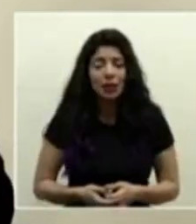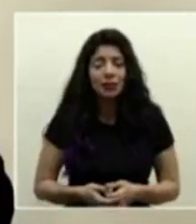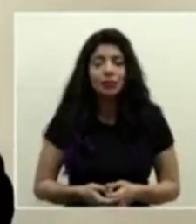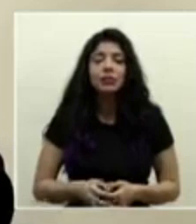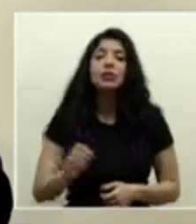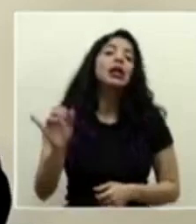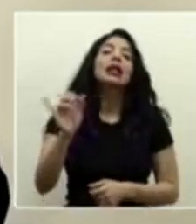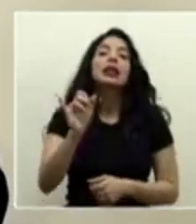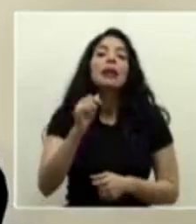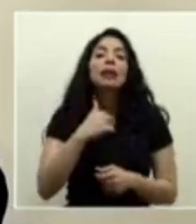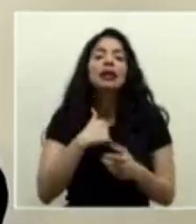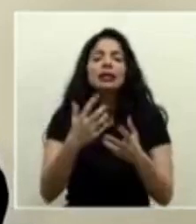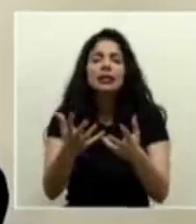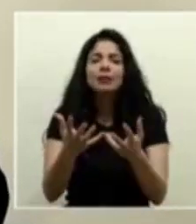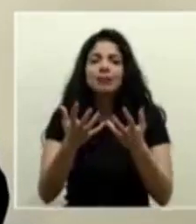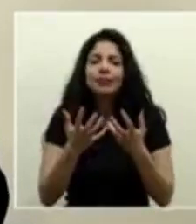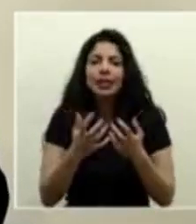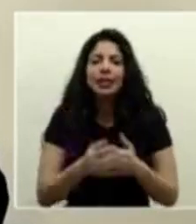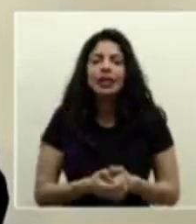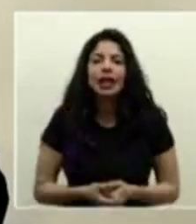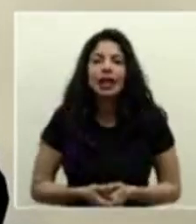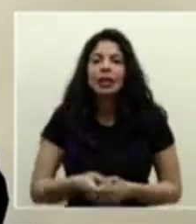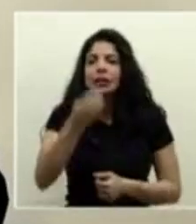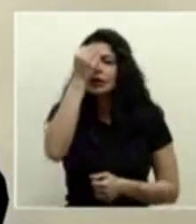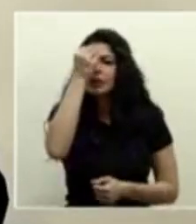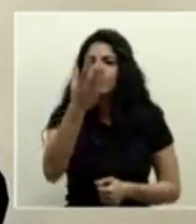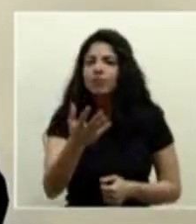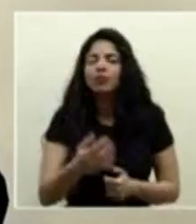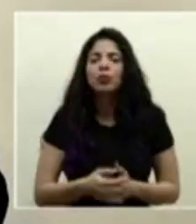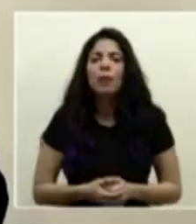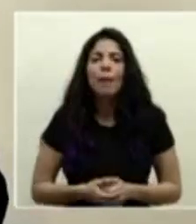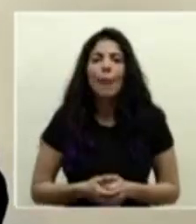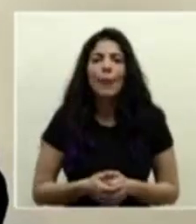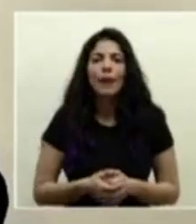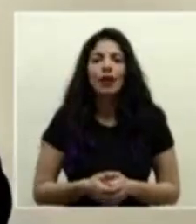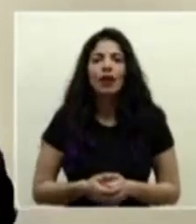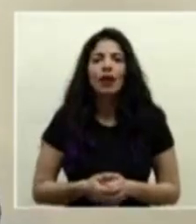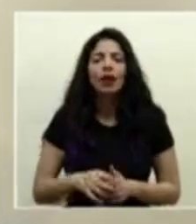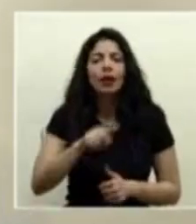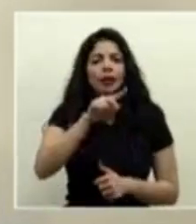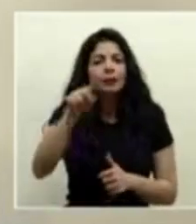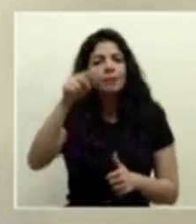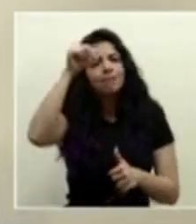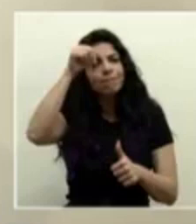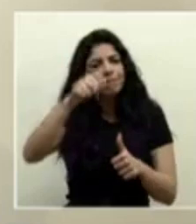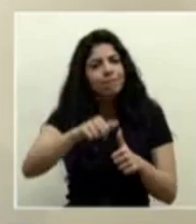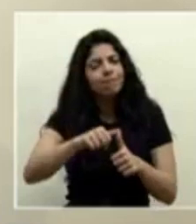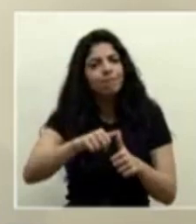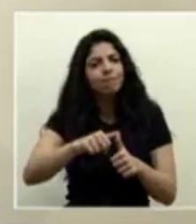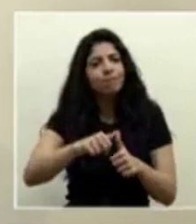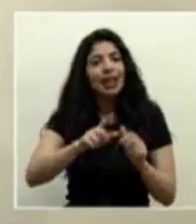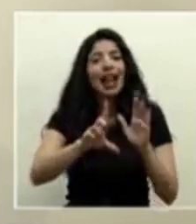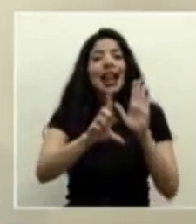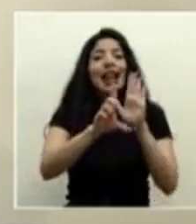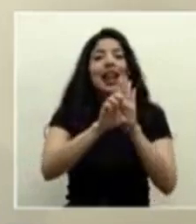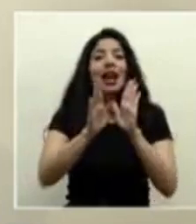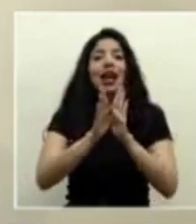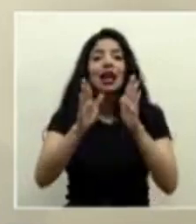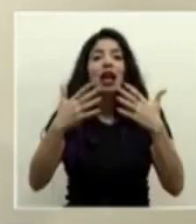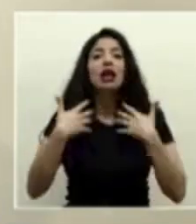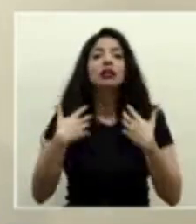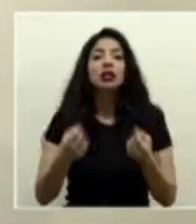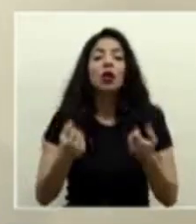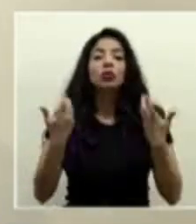También yo quería indicar que recordemos, modificamos la ley general de salud